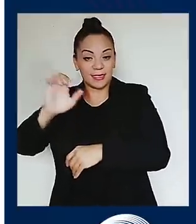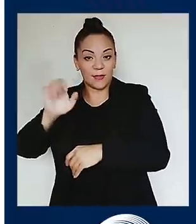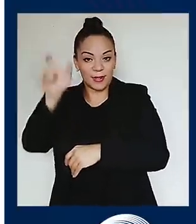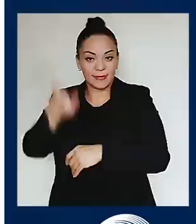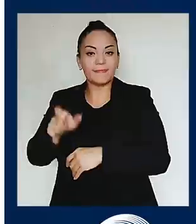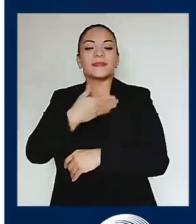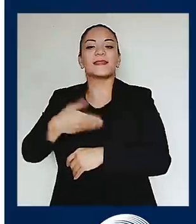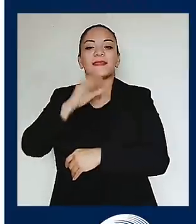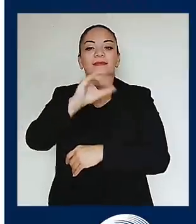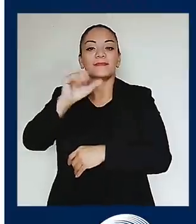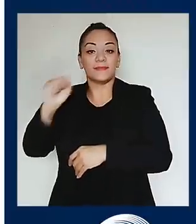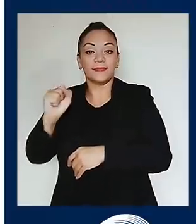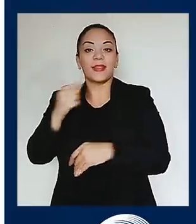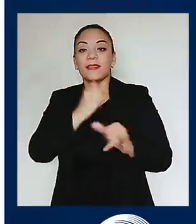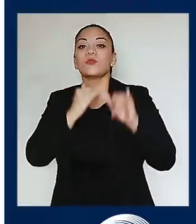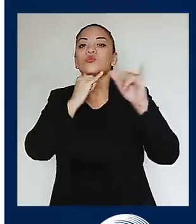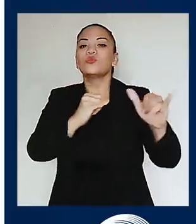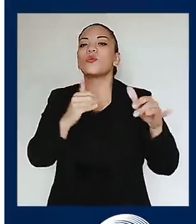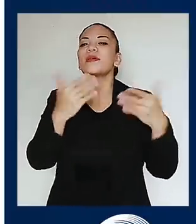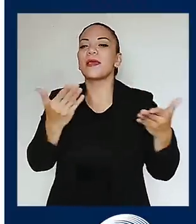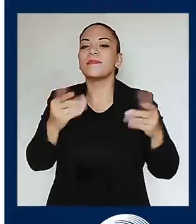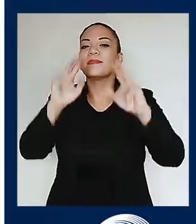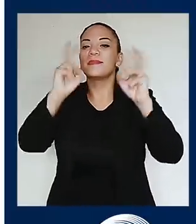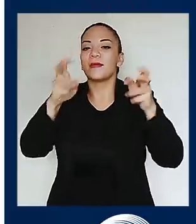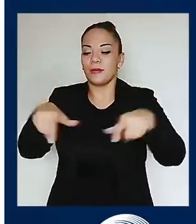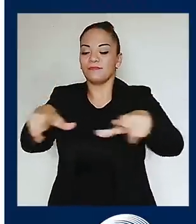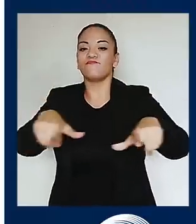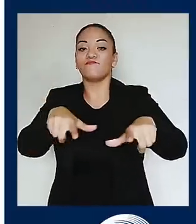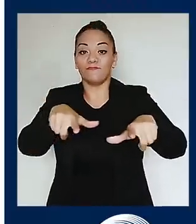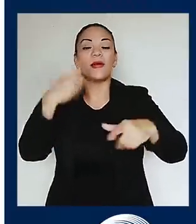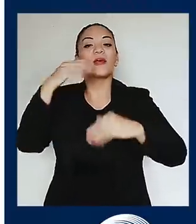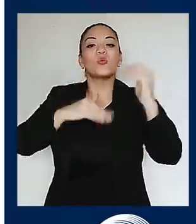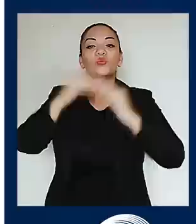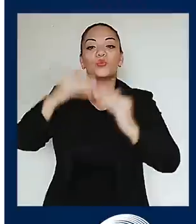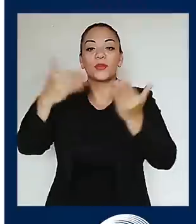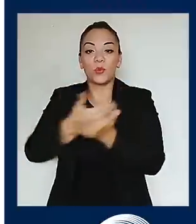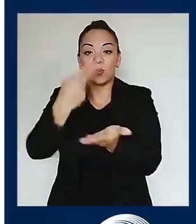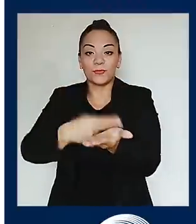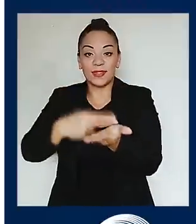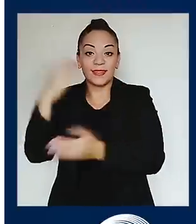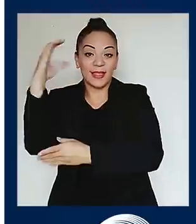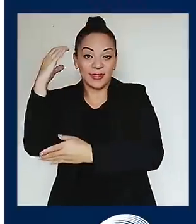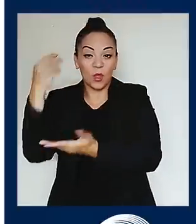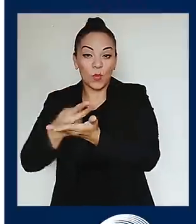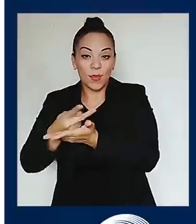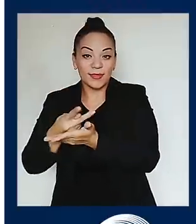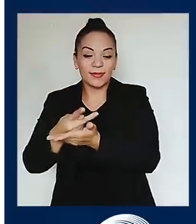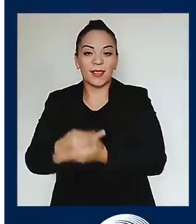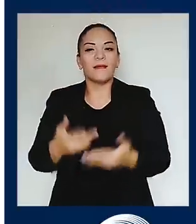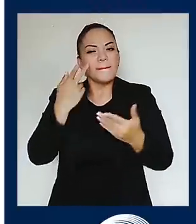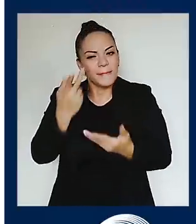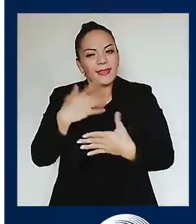con respecto al terreno para el nuevo hospital de Cartago, se los pongo así, Cartago ha